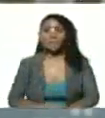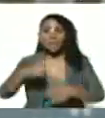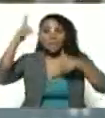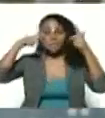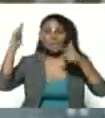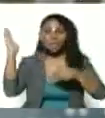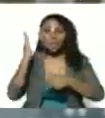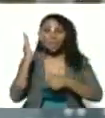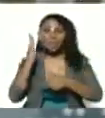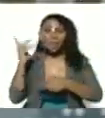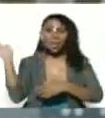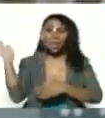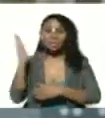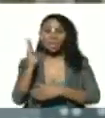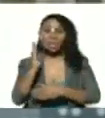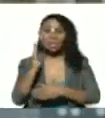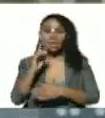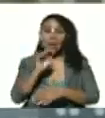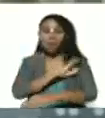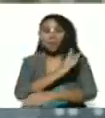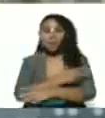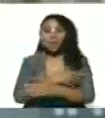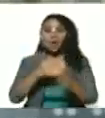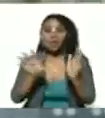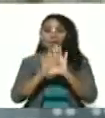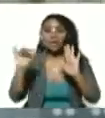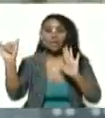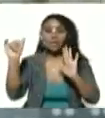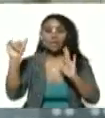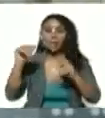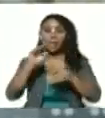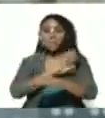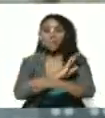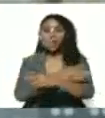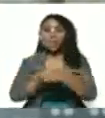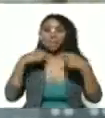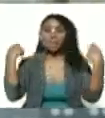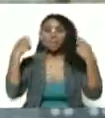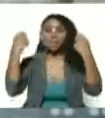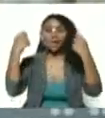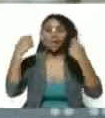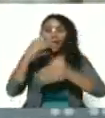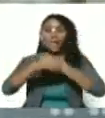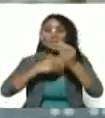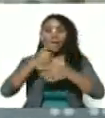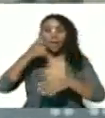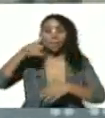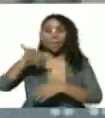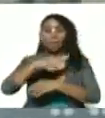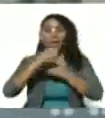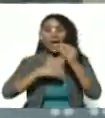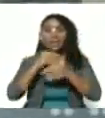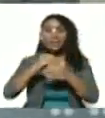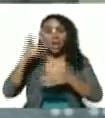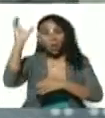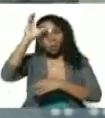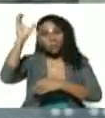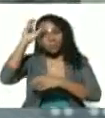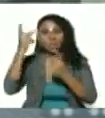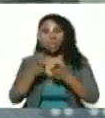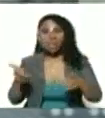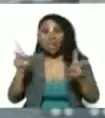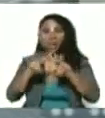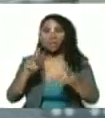a traer el poder constituyente, al poder popular, a empoderar al pueblo, a crear conciencia, a crear valores.